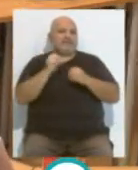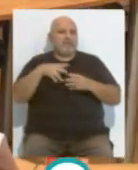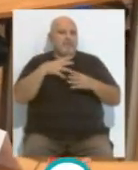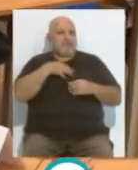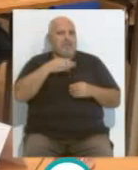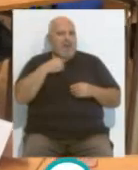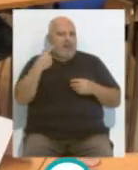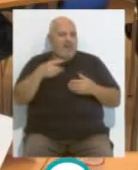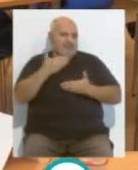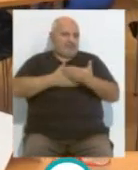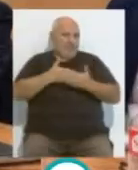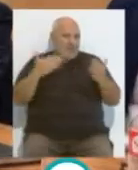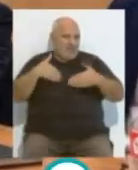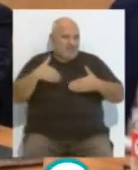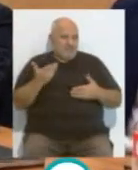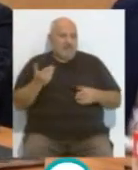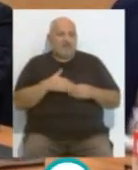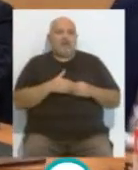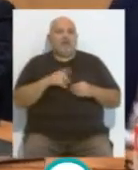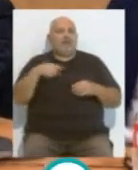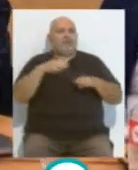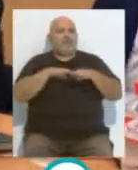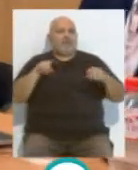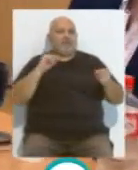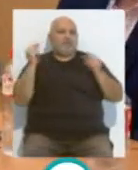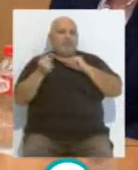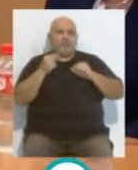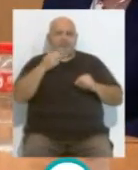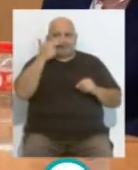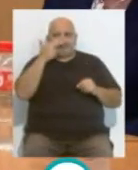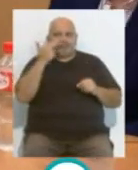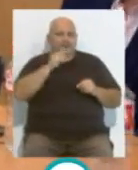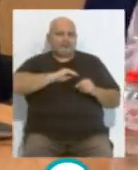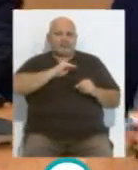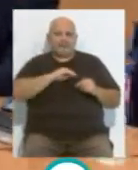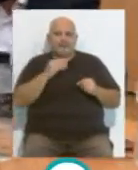papeles y bueno una mesa redonda que realmente fue muy muy bien